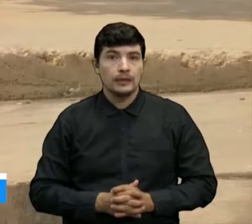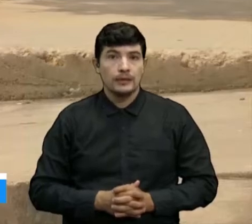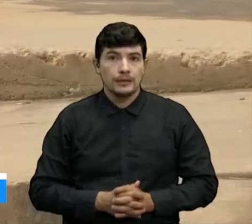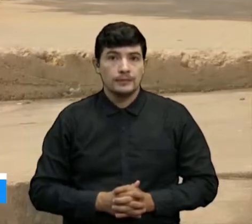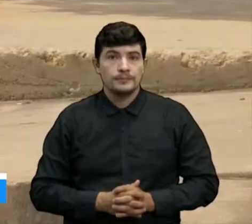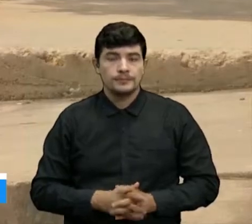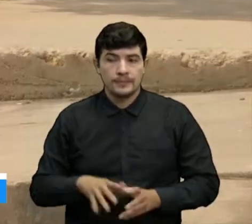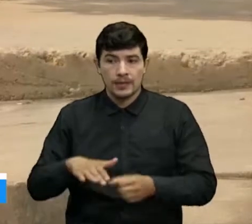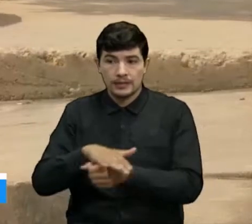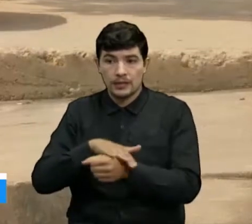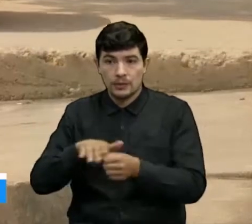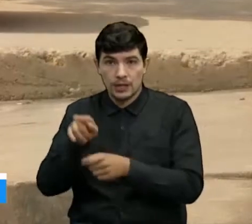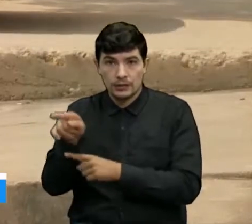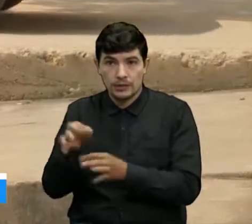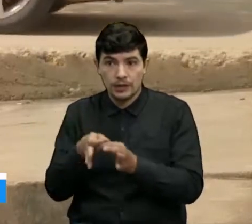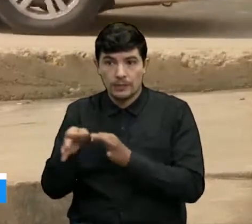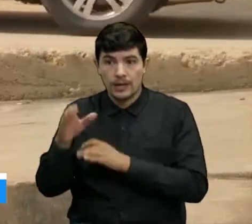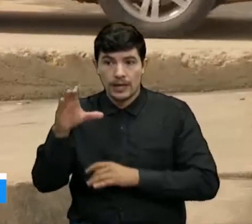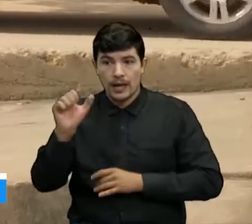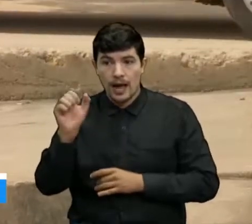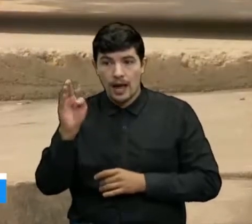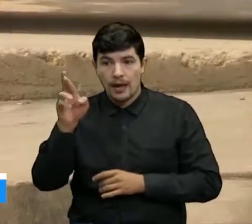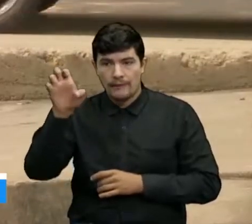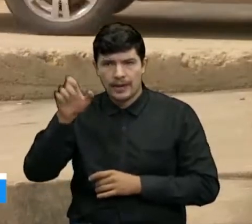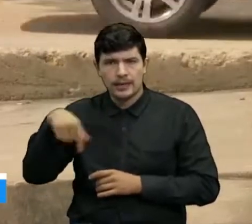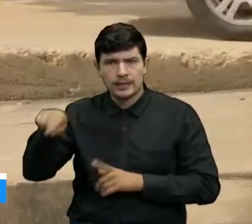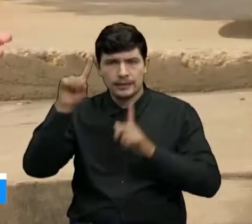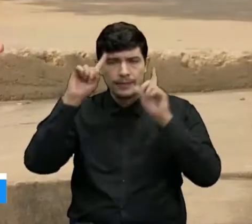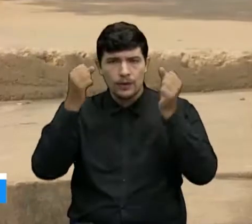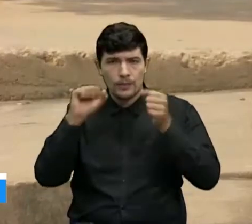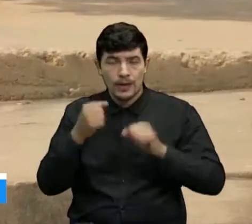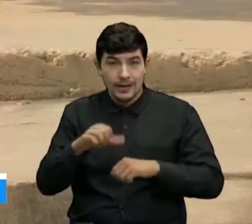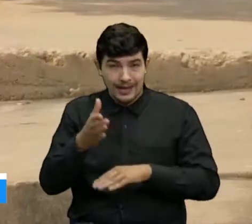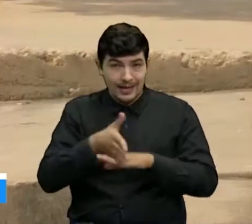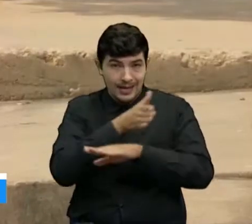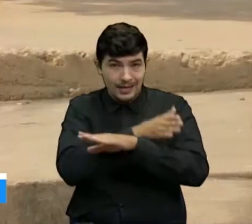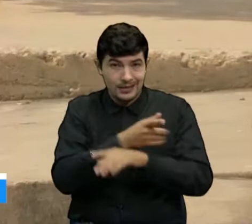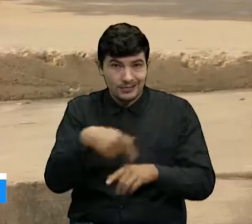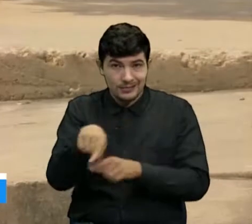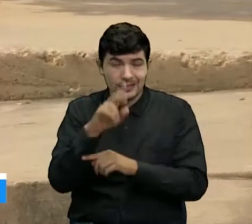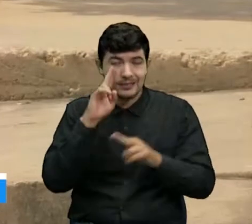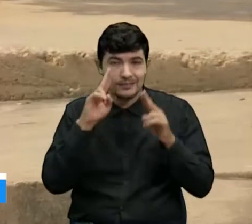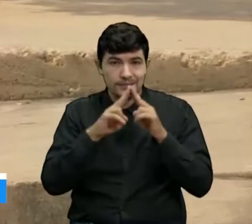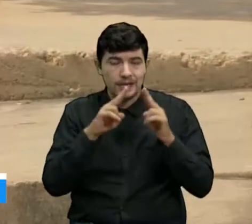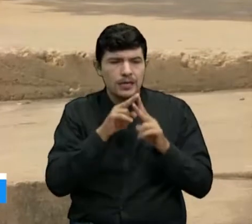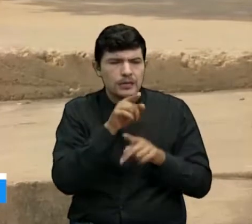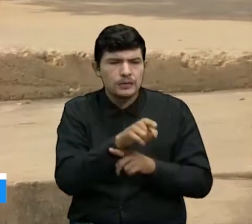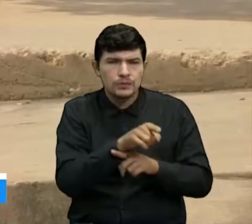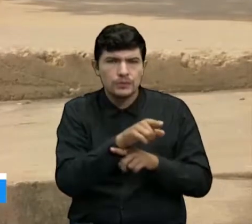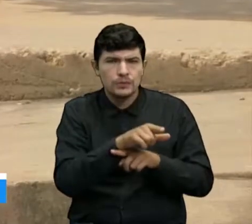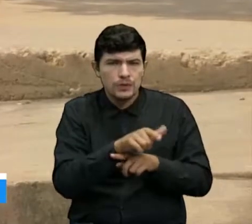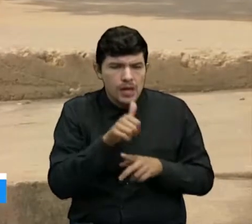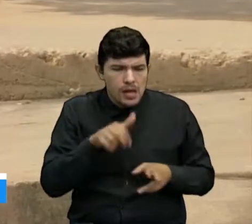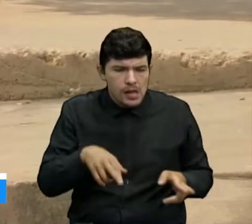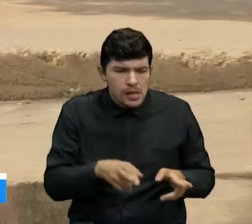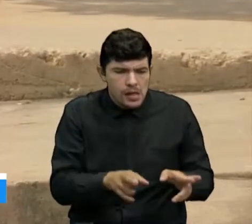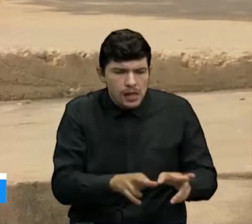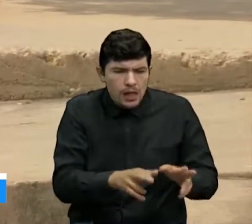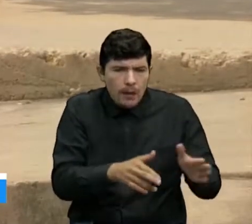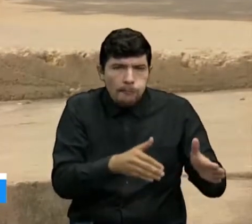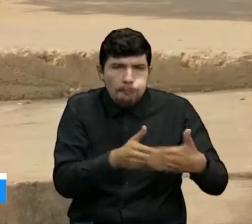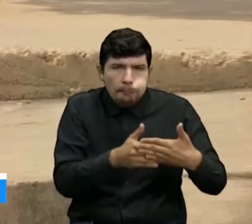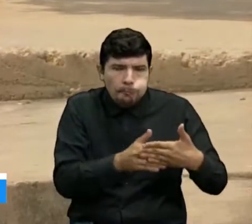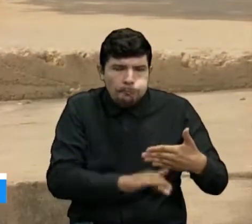La en La Cabrera es bastante preocupante porque como ustedes lo pudieron observar en las anteriores imágenes, este canal está represado completamente de todos estos